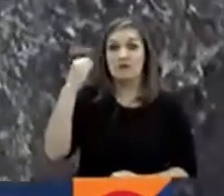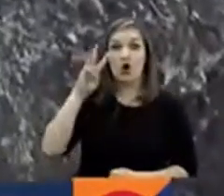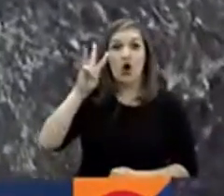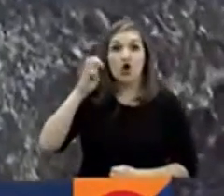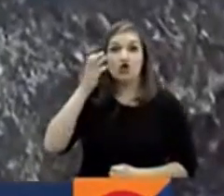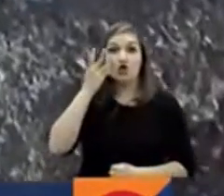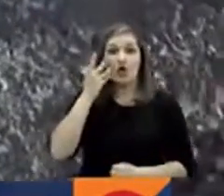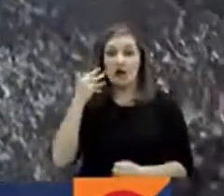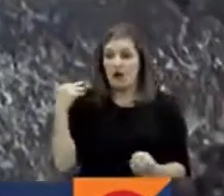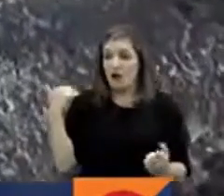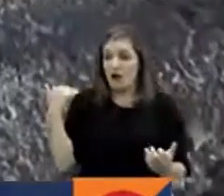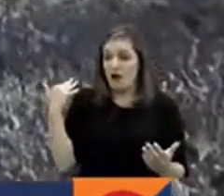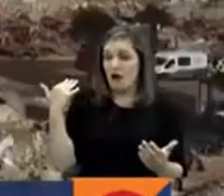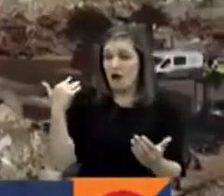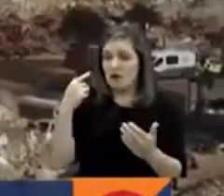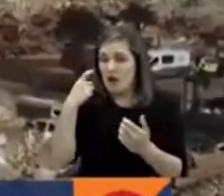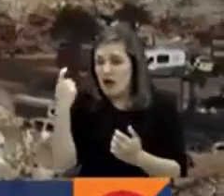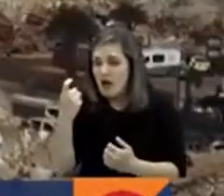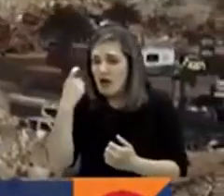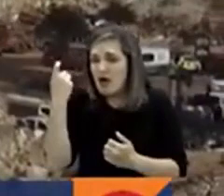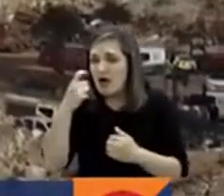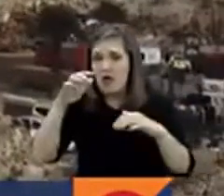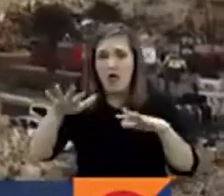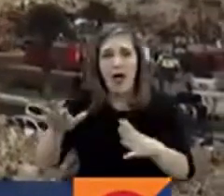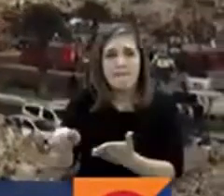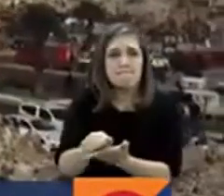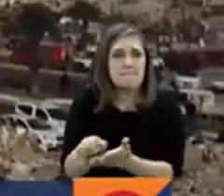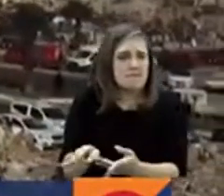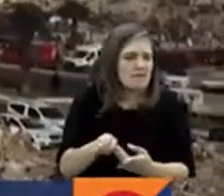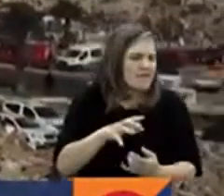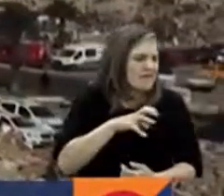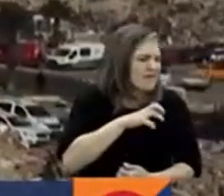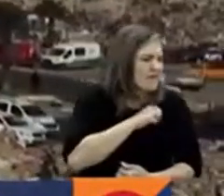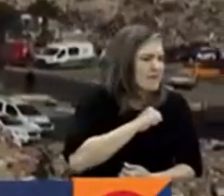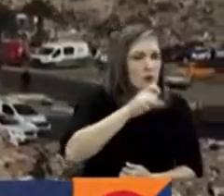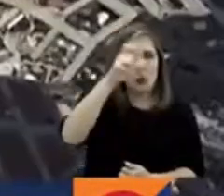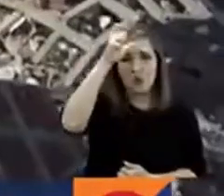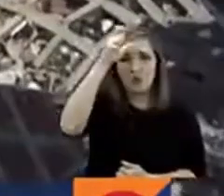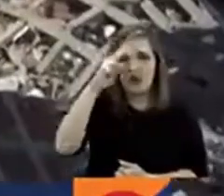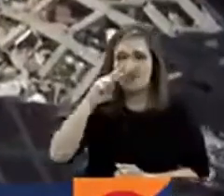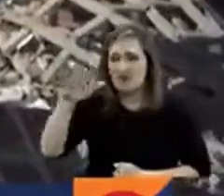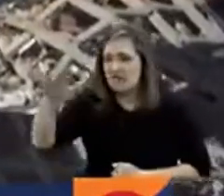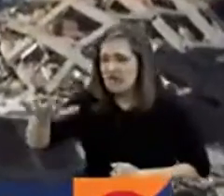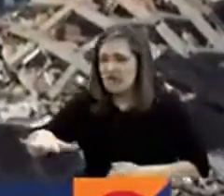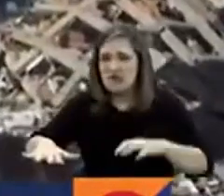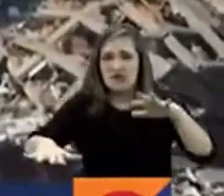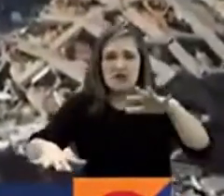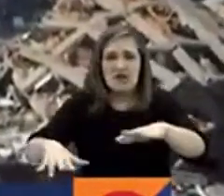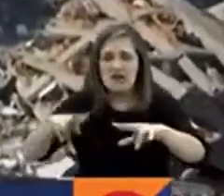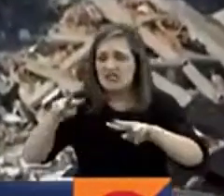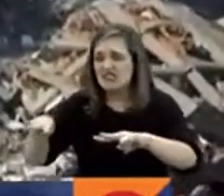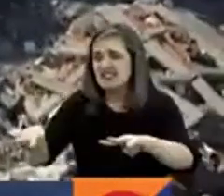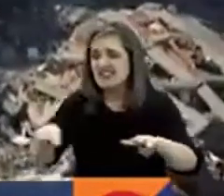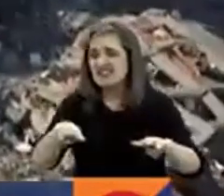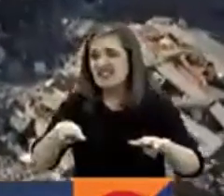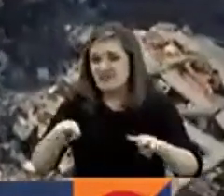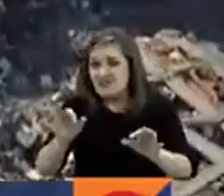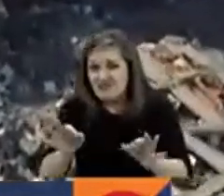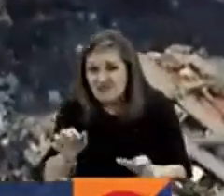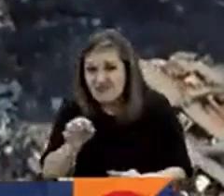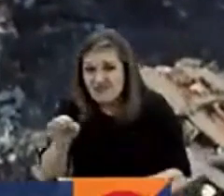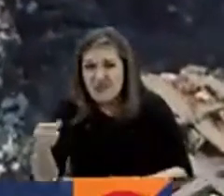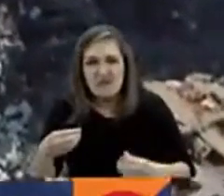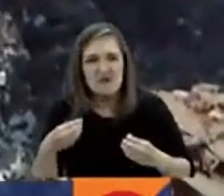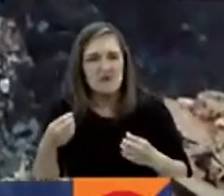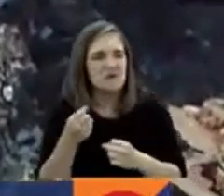desolación y ruinas en Turquía. Por donde quiera que se vea, solo hay escombros. A simple vista, la esperanza de encontrar a alguien